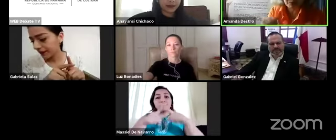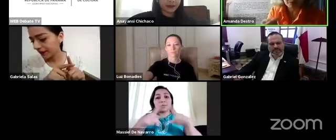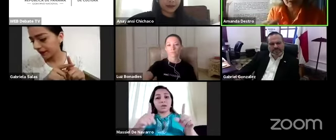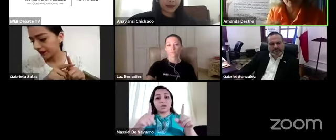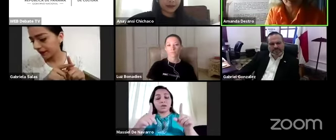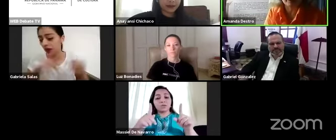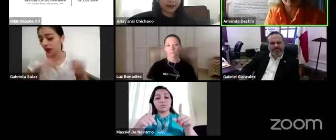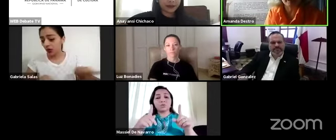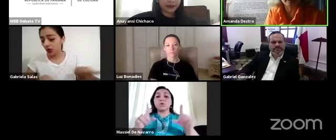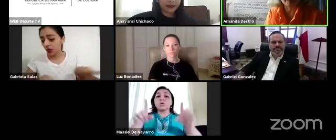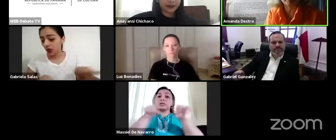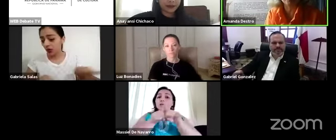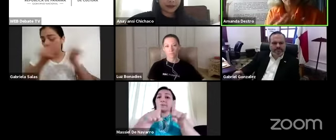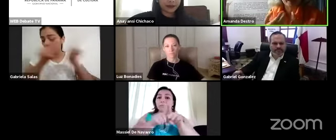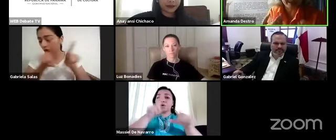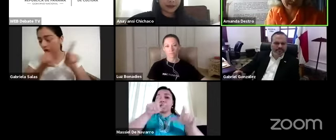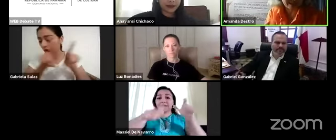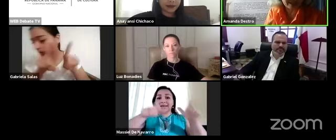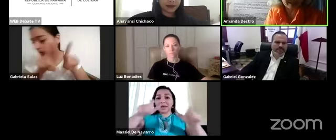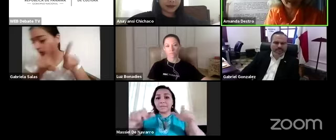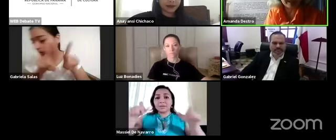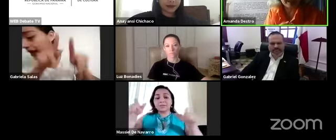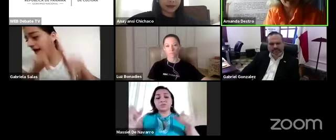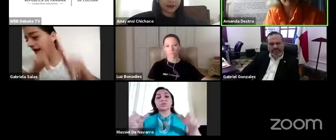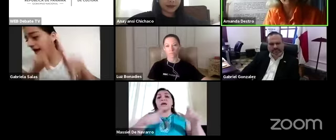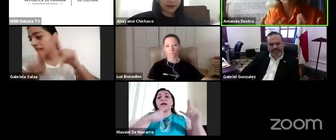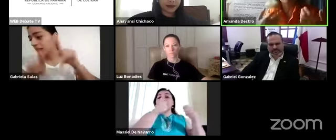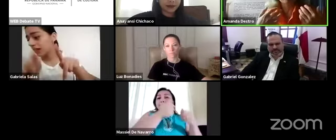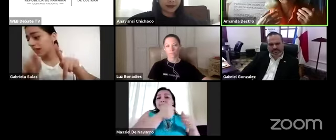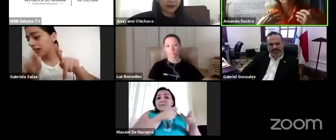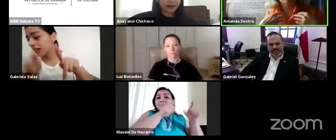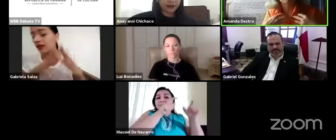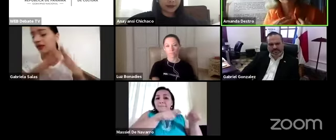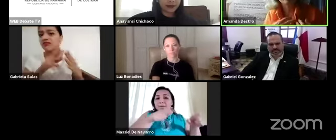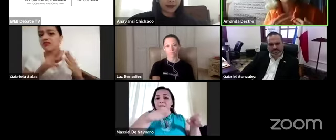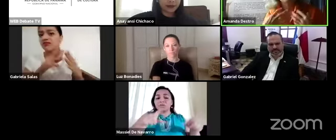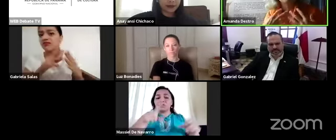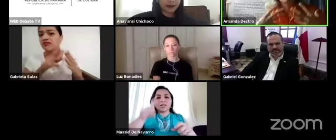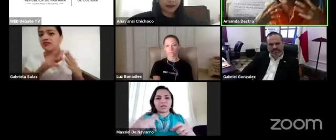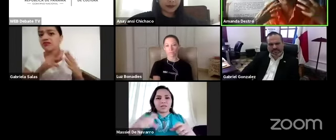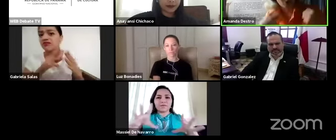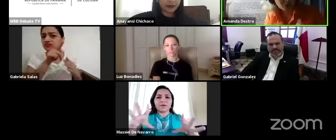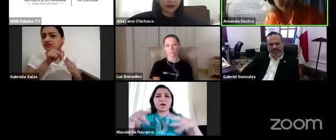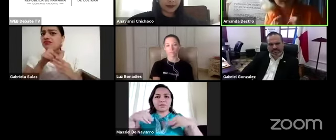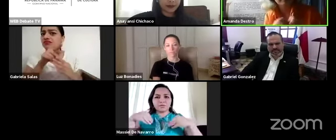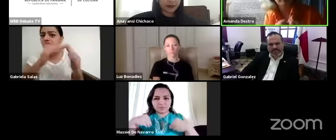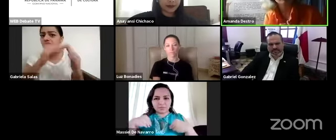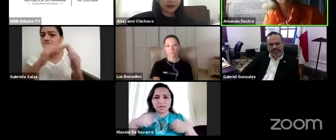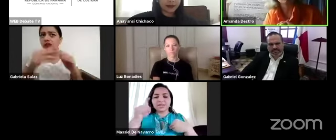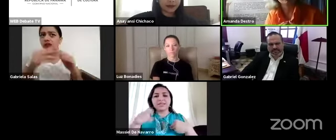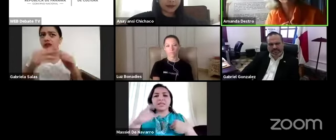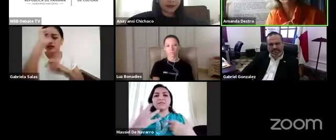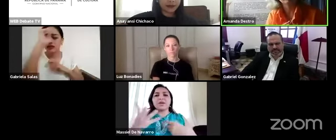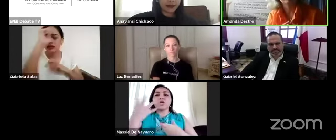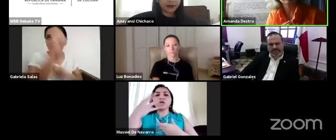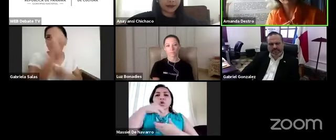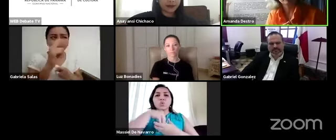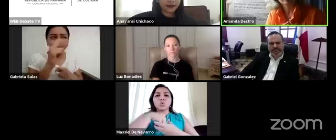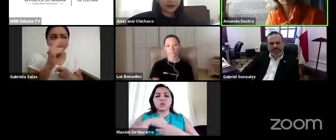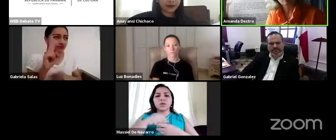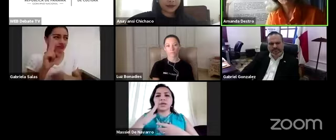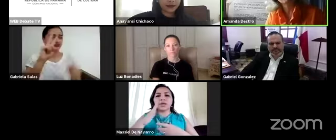el público, es la ciudadanía que tiene que reconocer y que tiene que incluir a los museos.